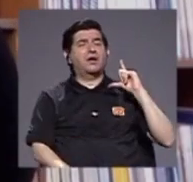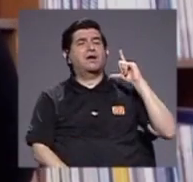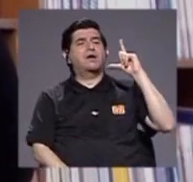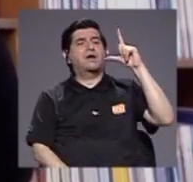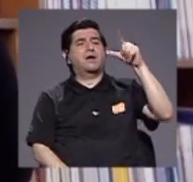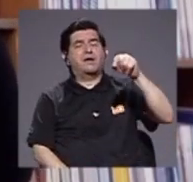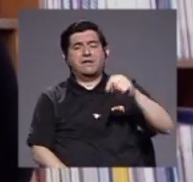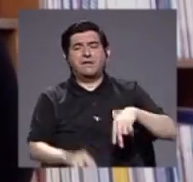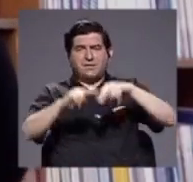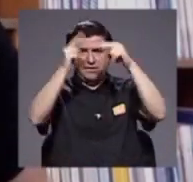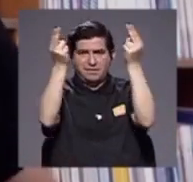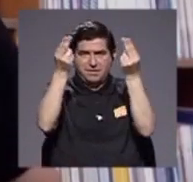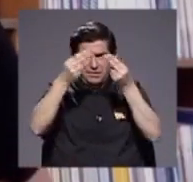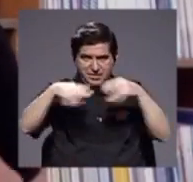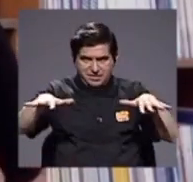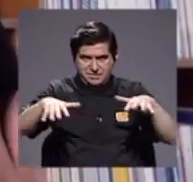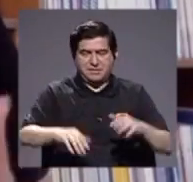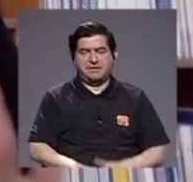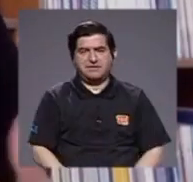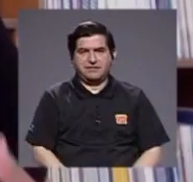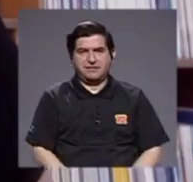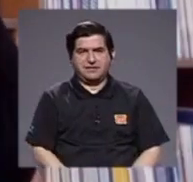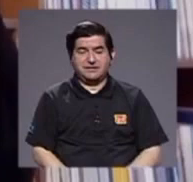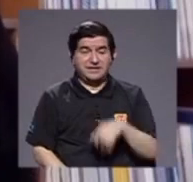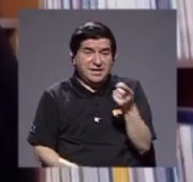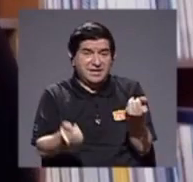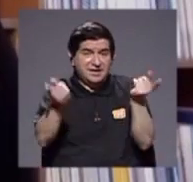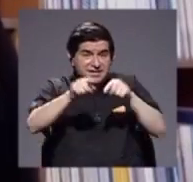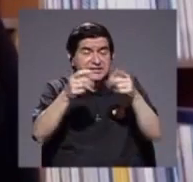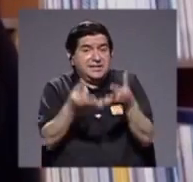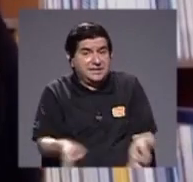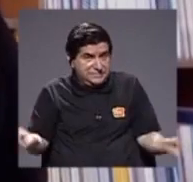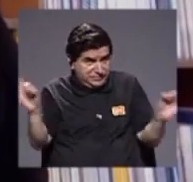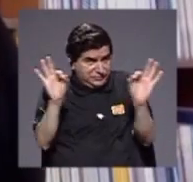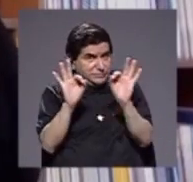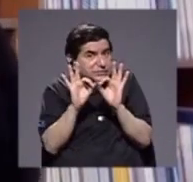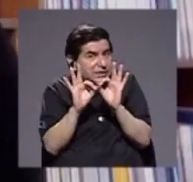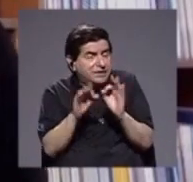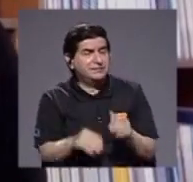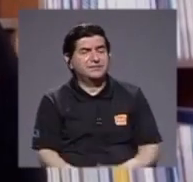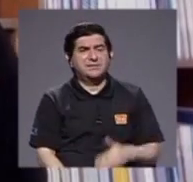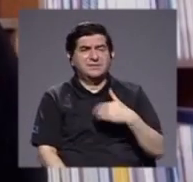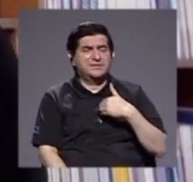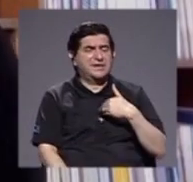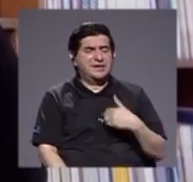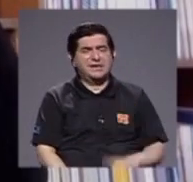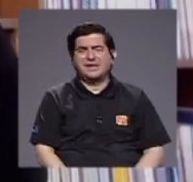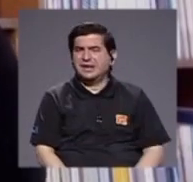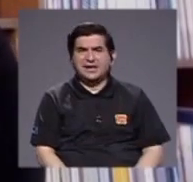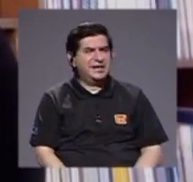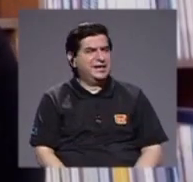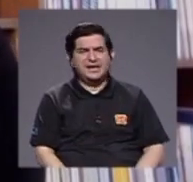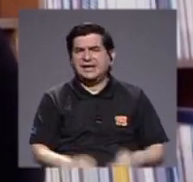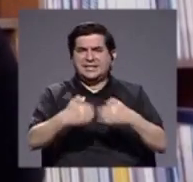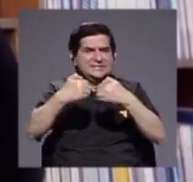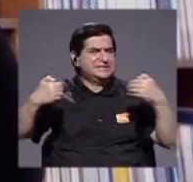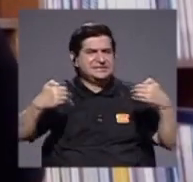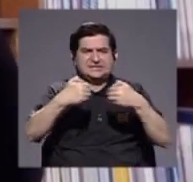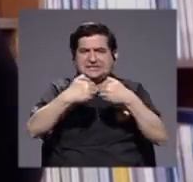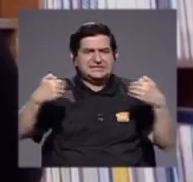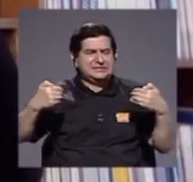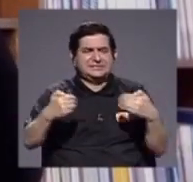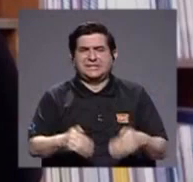por la conectividad, y para eso la conectividad es muy importante, tenemos grandes brechas. Grandes brechas